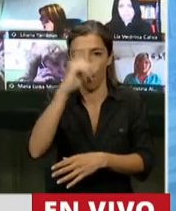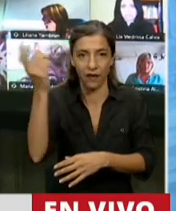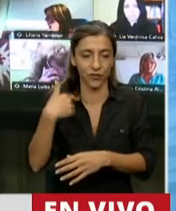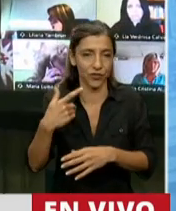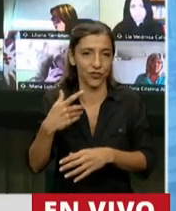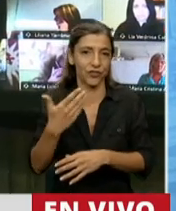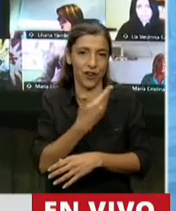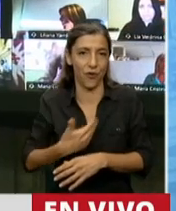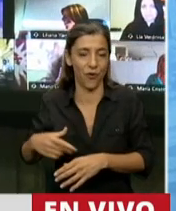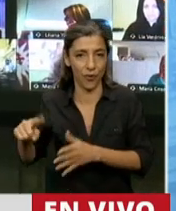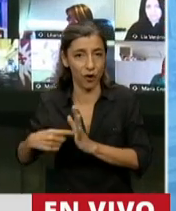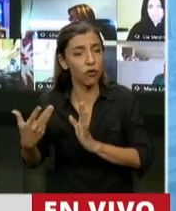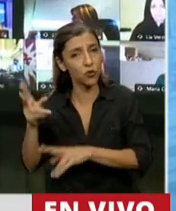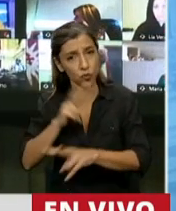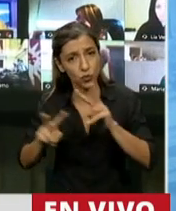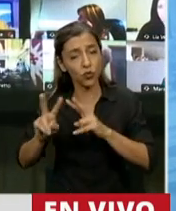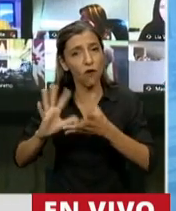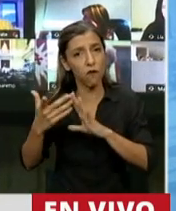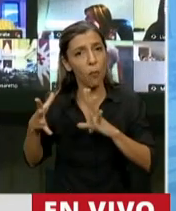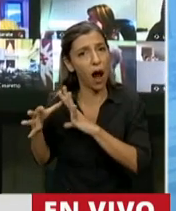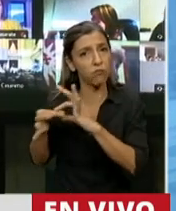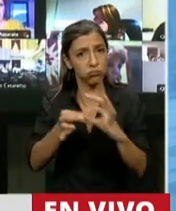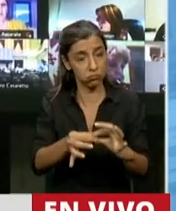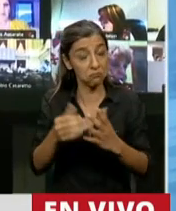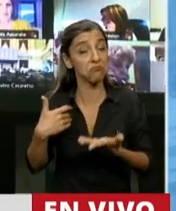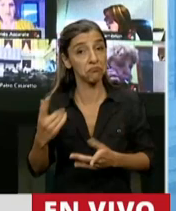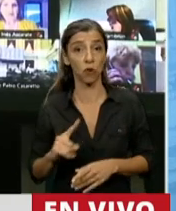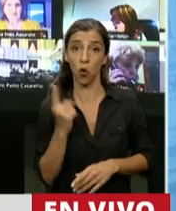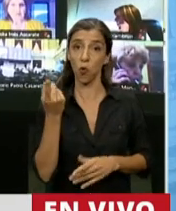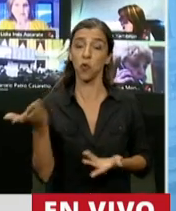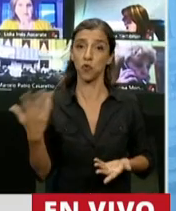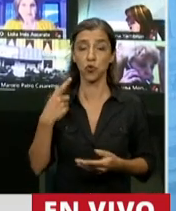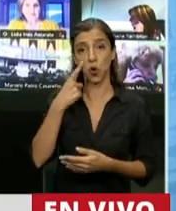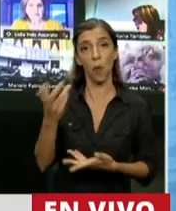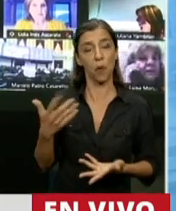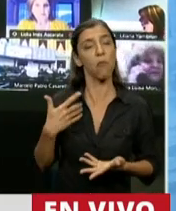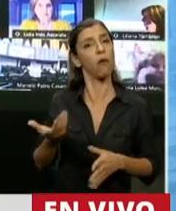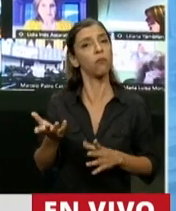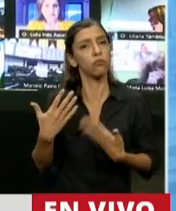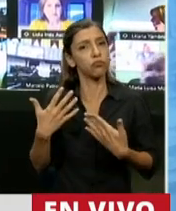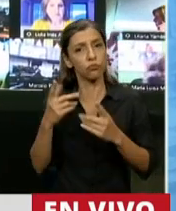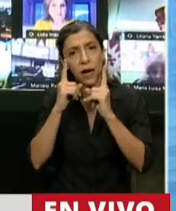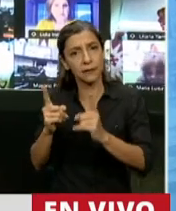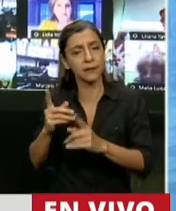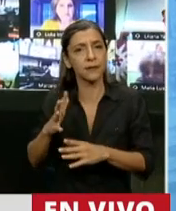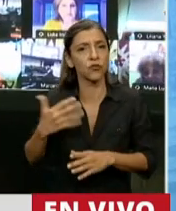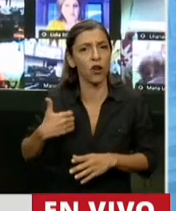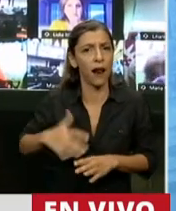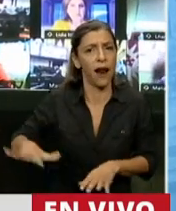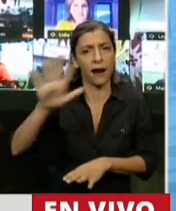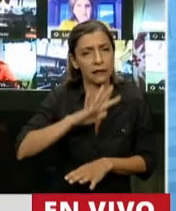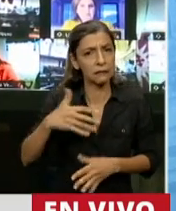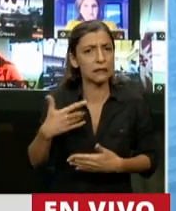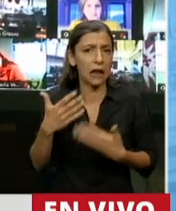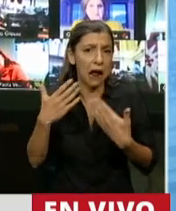y eso a nosotros nos enorgullece mucho porque pensamos que se pudo atender a la población argentina por ese